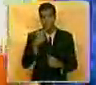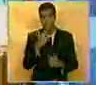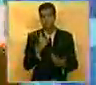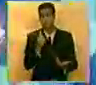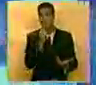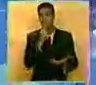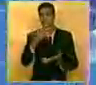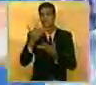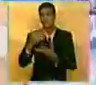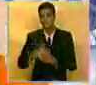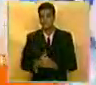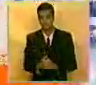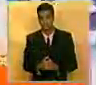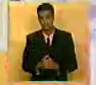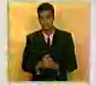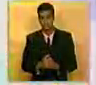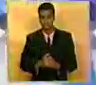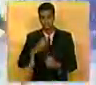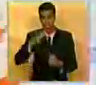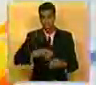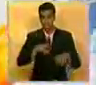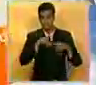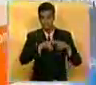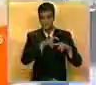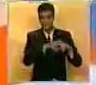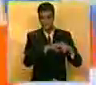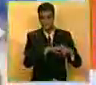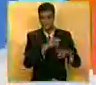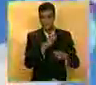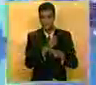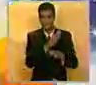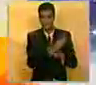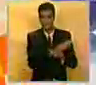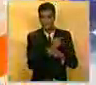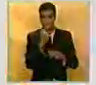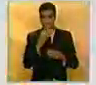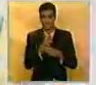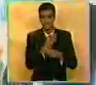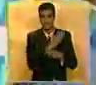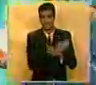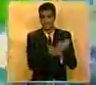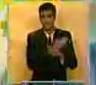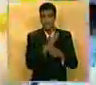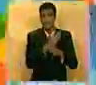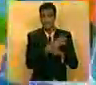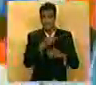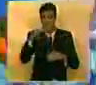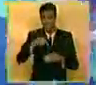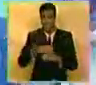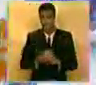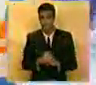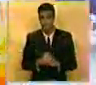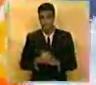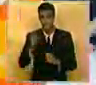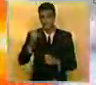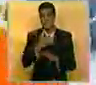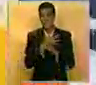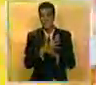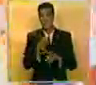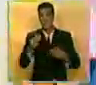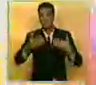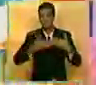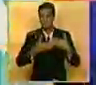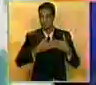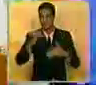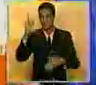Cuéntame. Está en las tribunas. Estoy en las tribunas, exactamente, Eduardo. Detrás del home. Un juego muy cerrado, perdón. Ay, qué sobrado eres. Un juego muy cerrado de esta